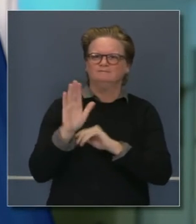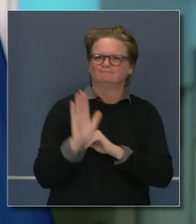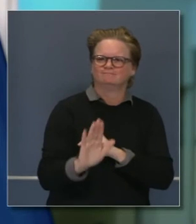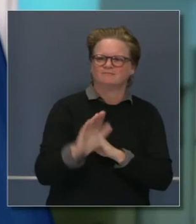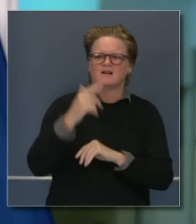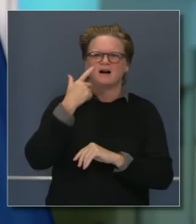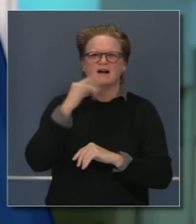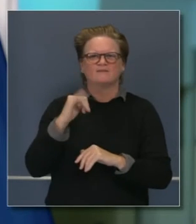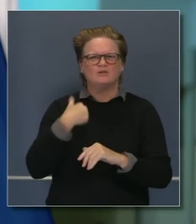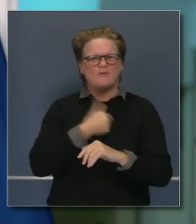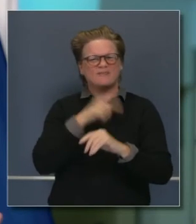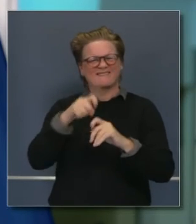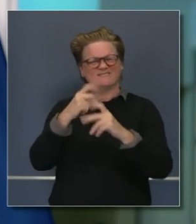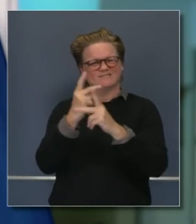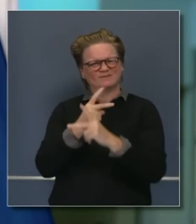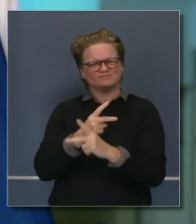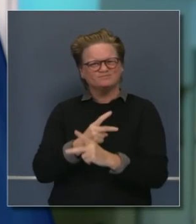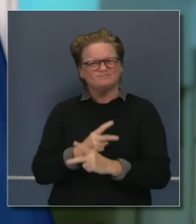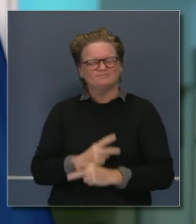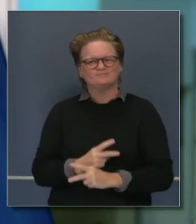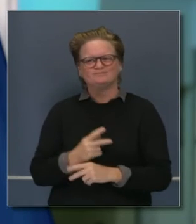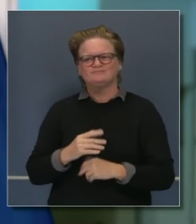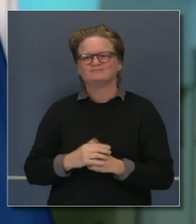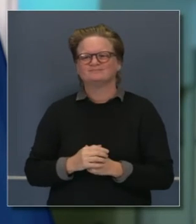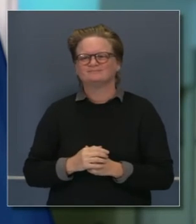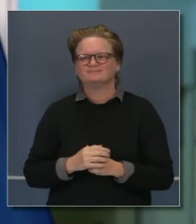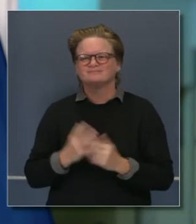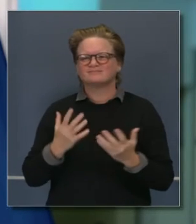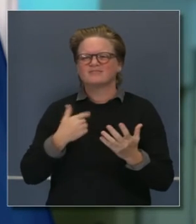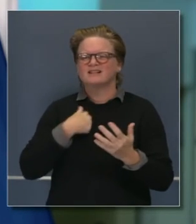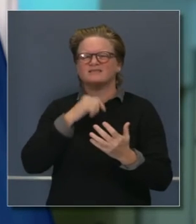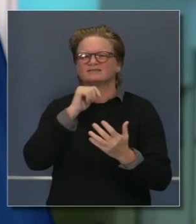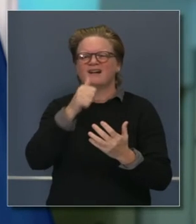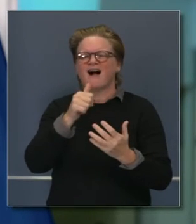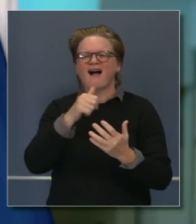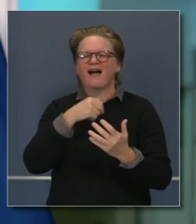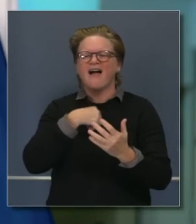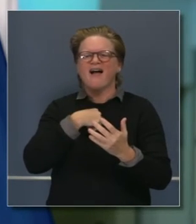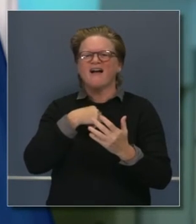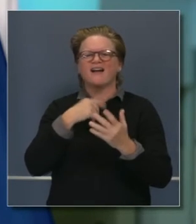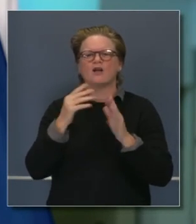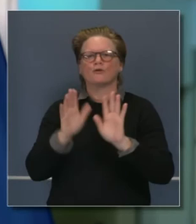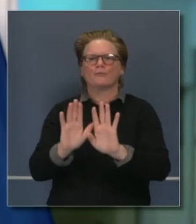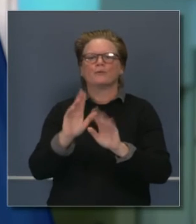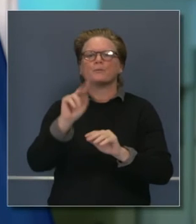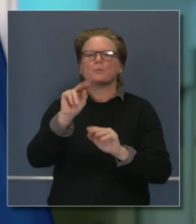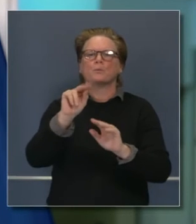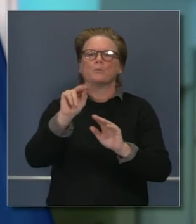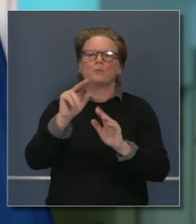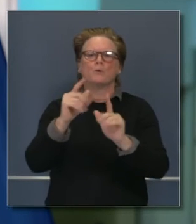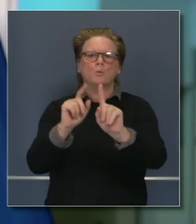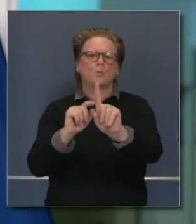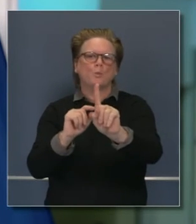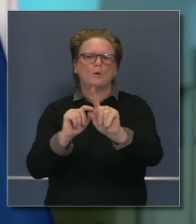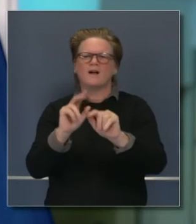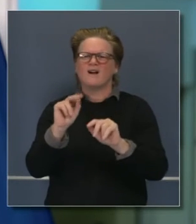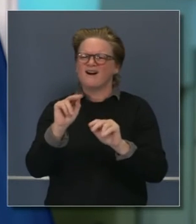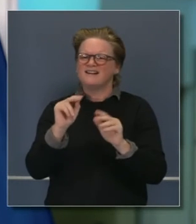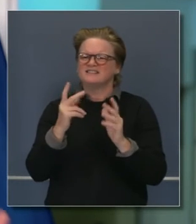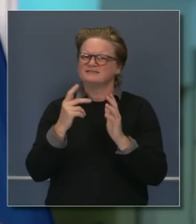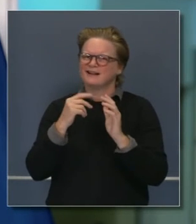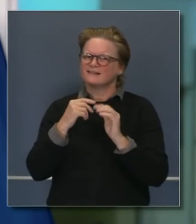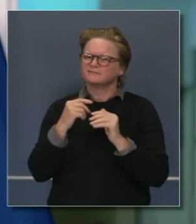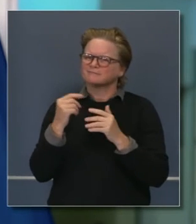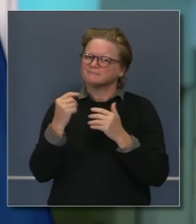actualmente. Y quiero ser tan transparente como sea posible con usted y su pregunta. En mi fin de semana no estaba